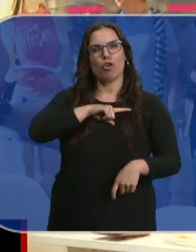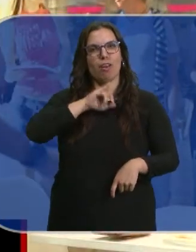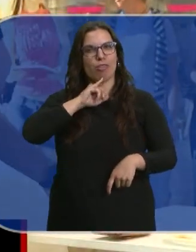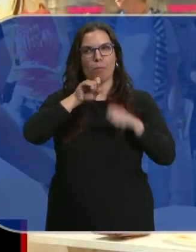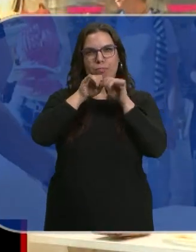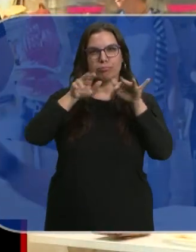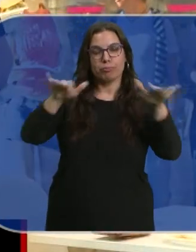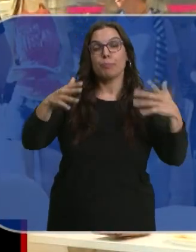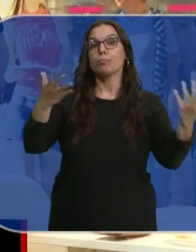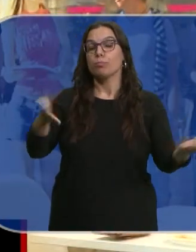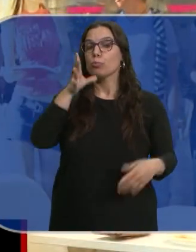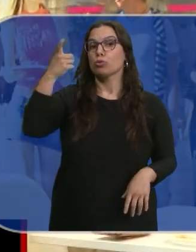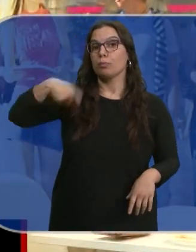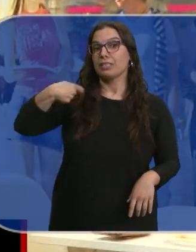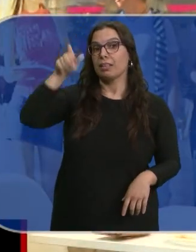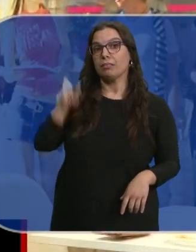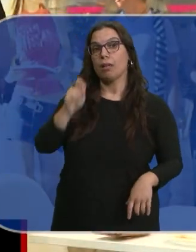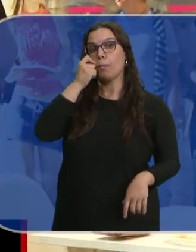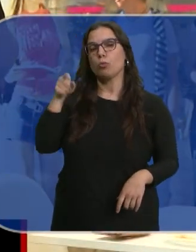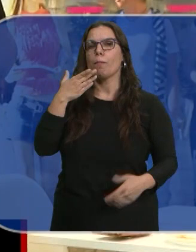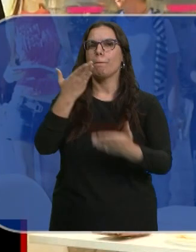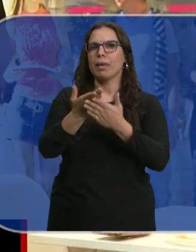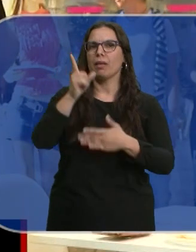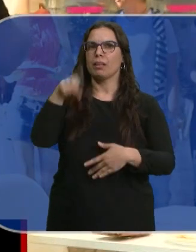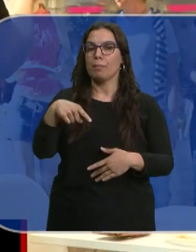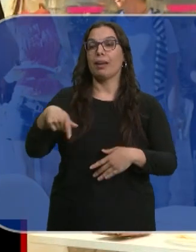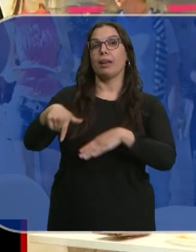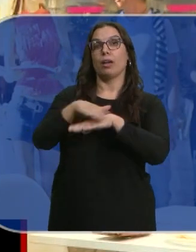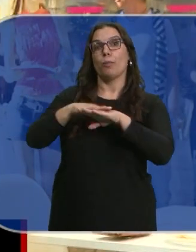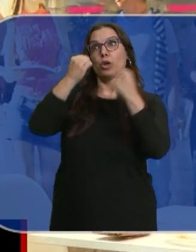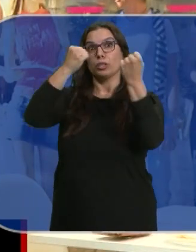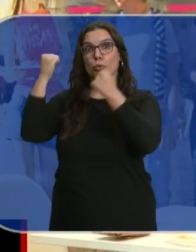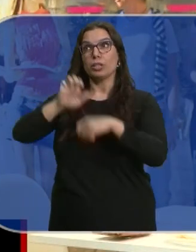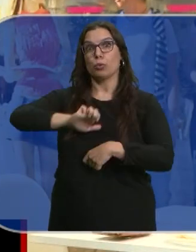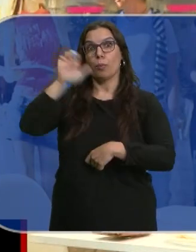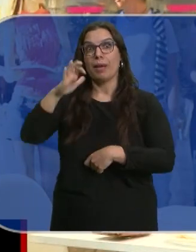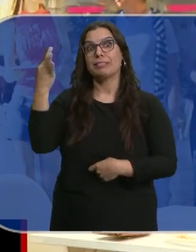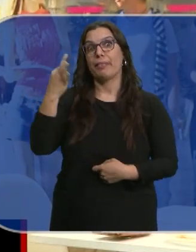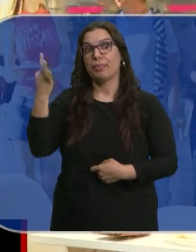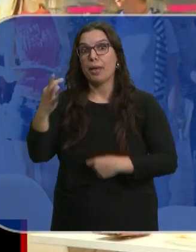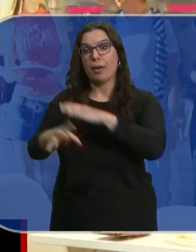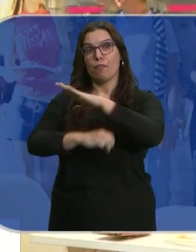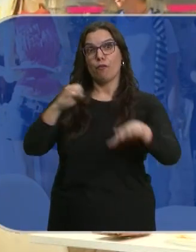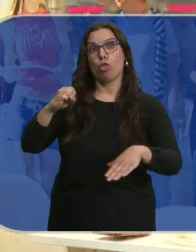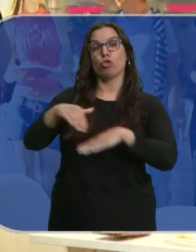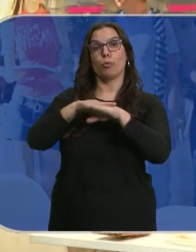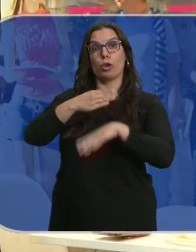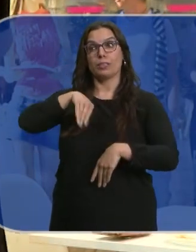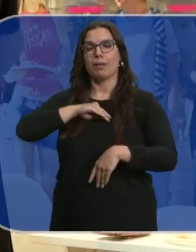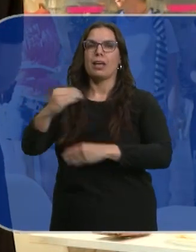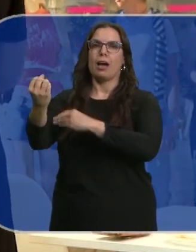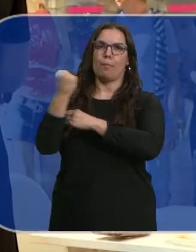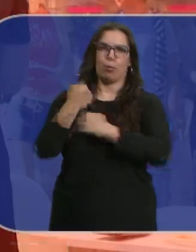Eso es lo que ha llevado al presidente Alfonso Fernández Mañueco también a pedir más apoyo por parte de las instituciones europeas y más fondos del gobierno central.